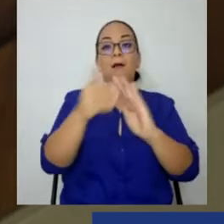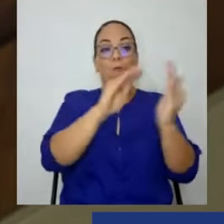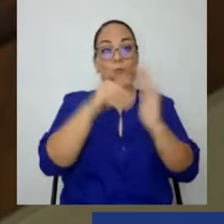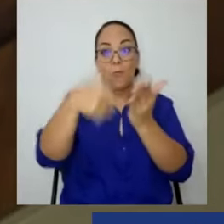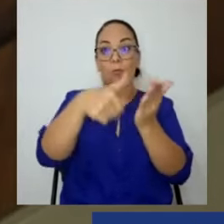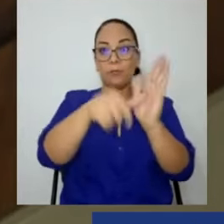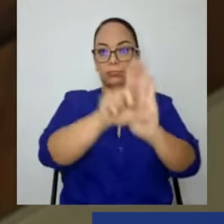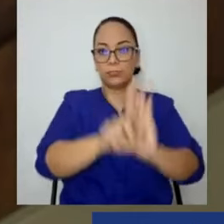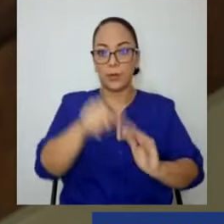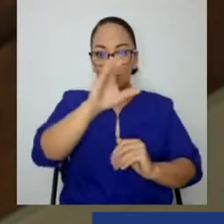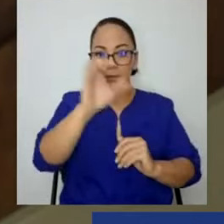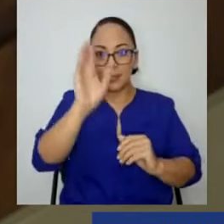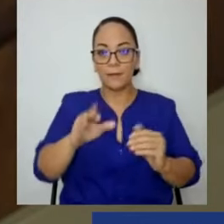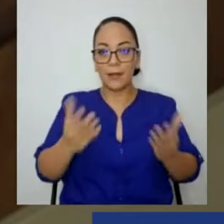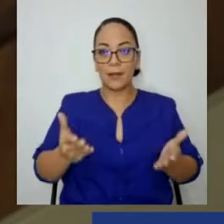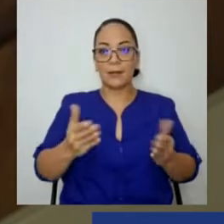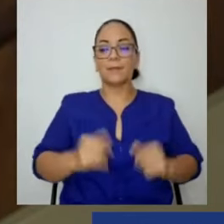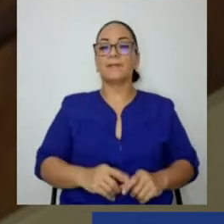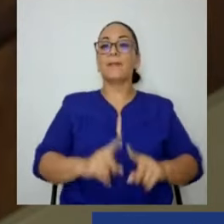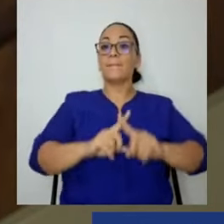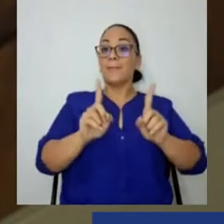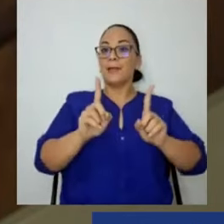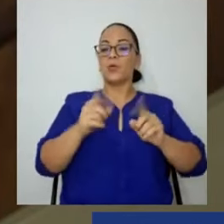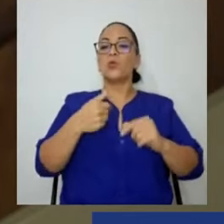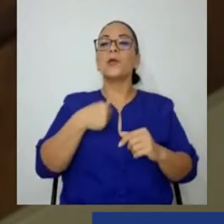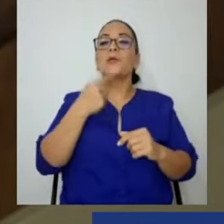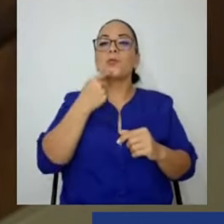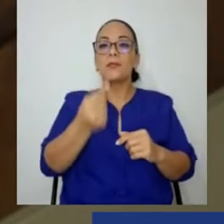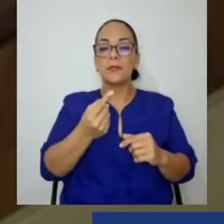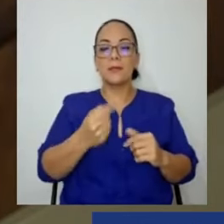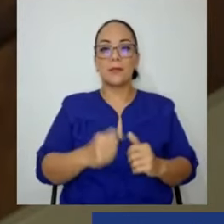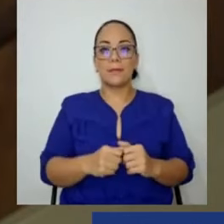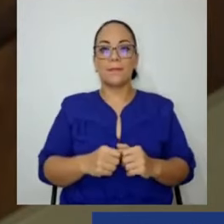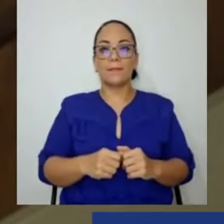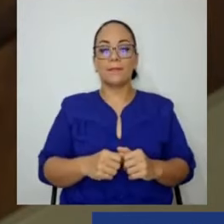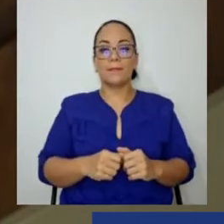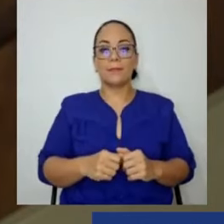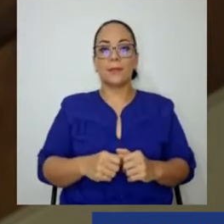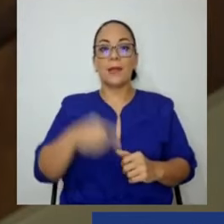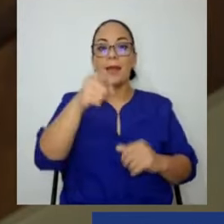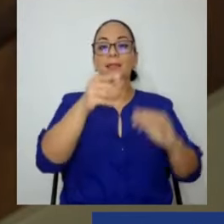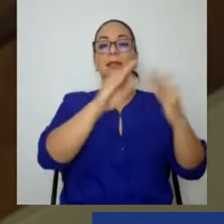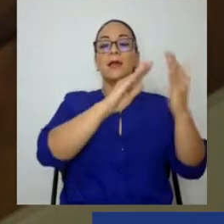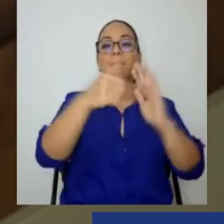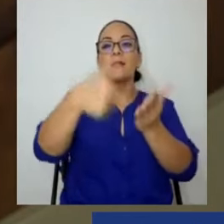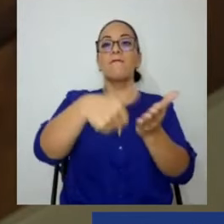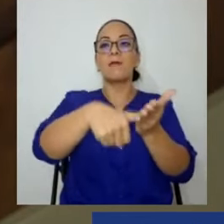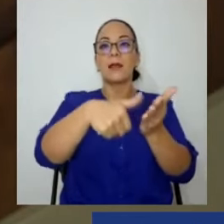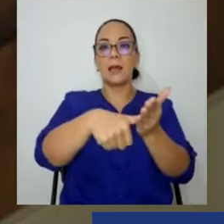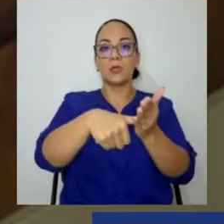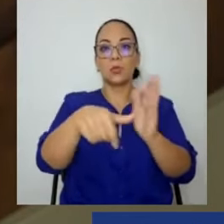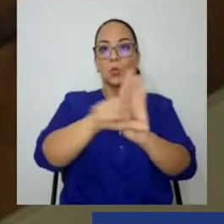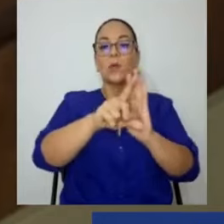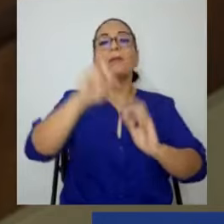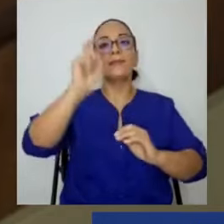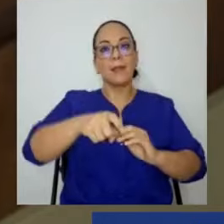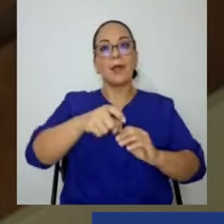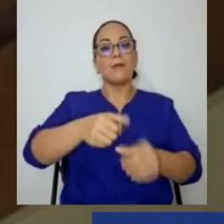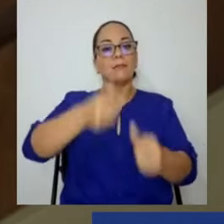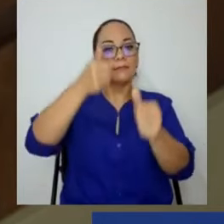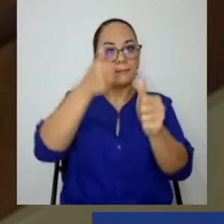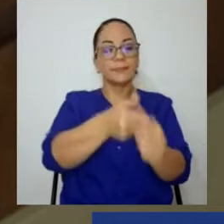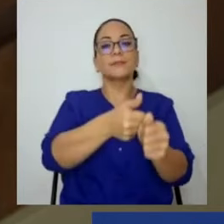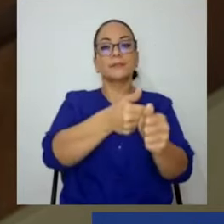Pero lo que dije fue que el referéndum tiene que hacerse con total apego a la